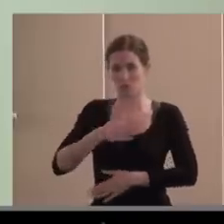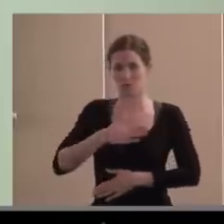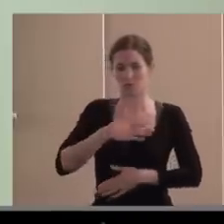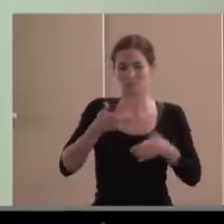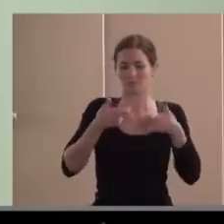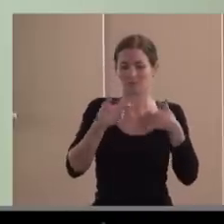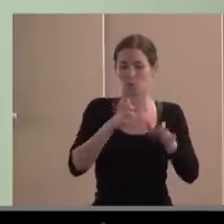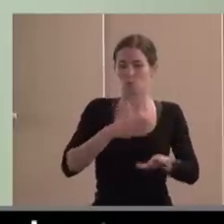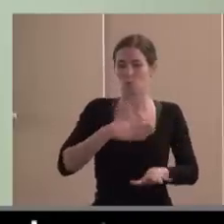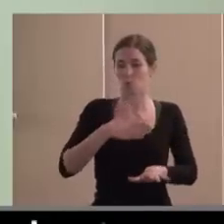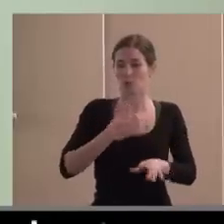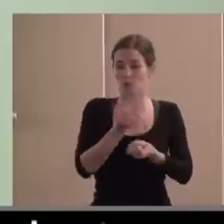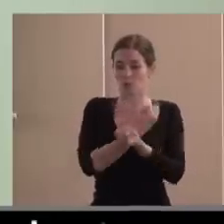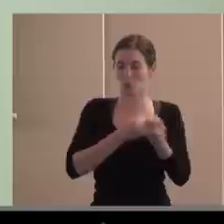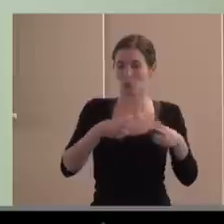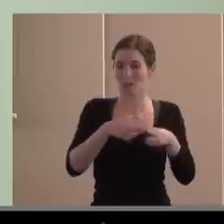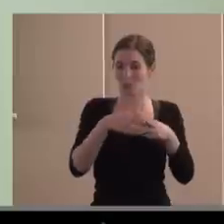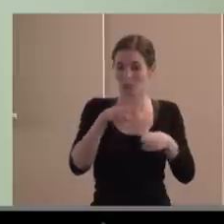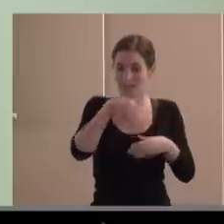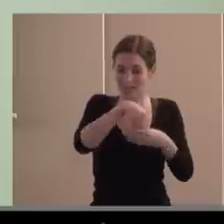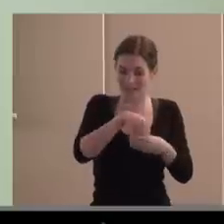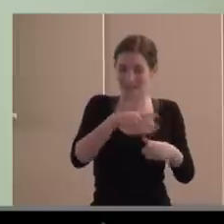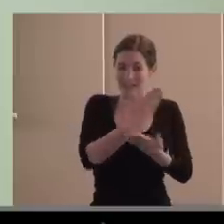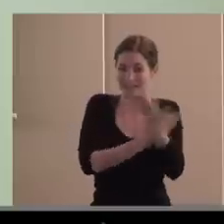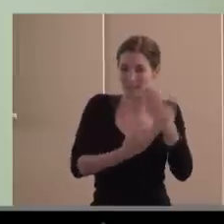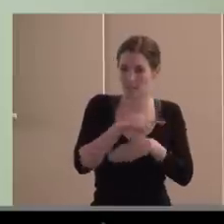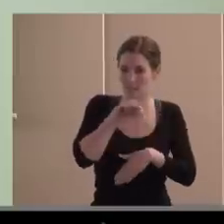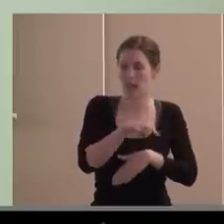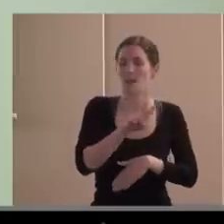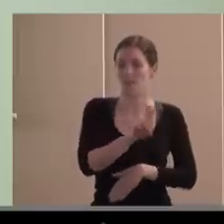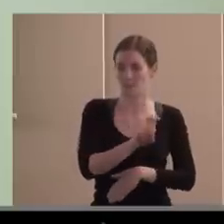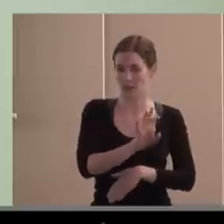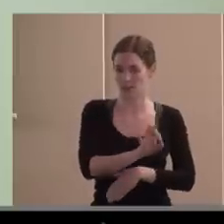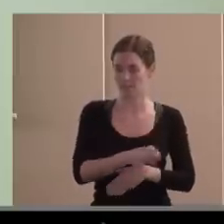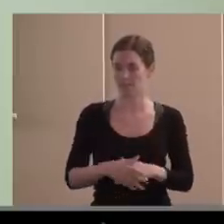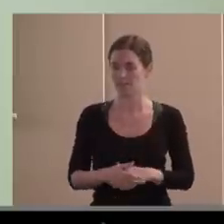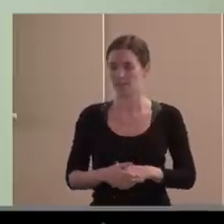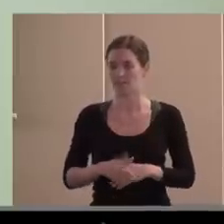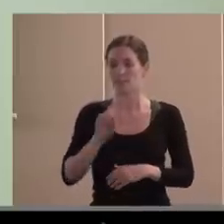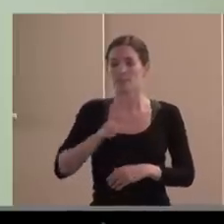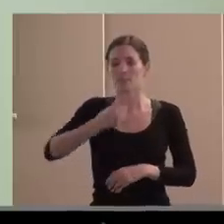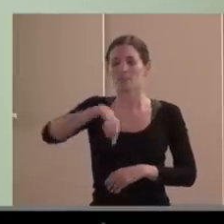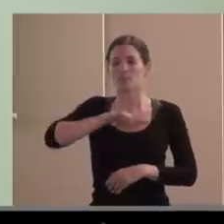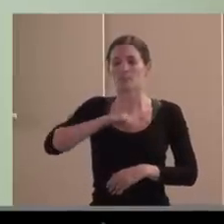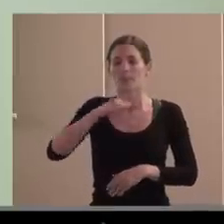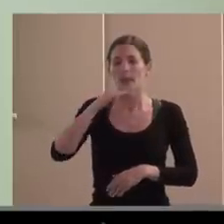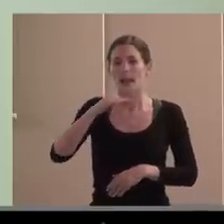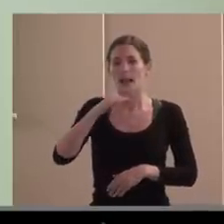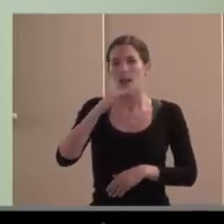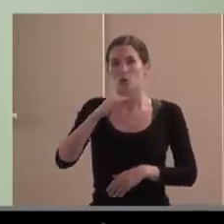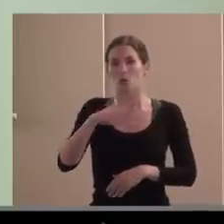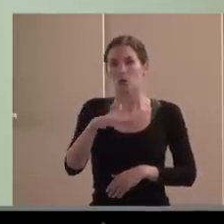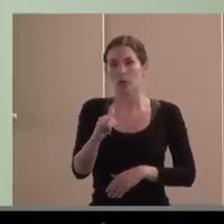de la discapacidad. También tenemos un elemento que ha podido incluso condicionar